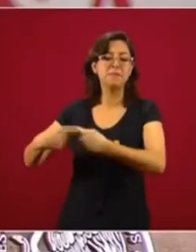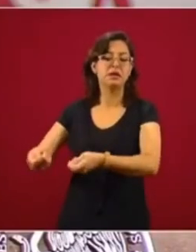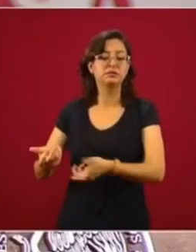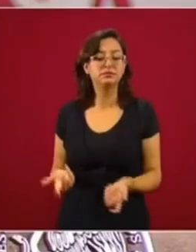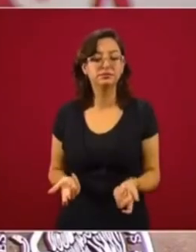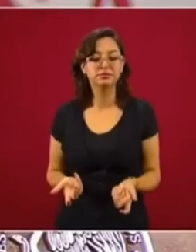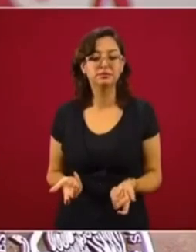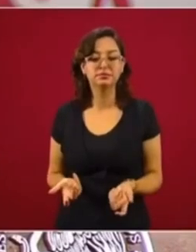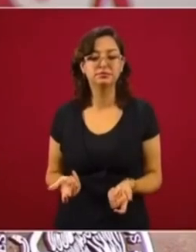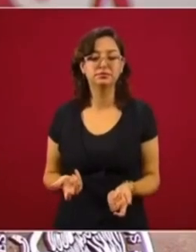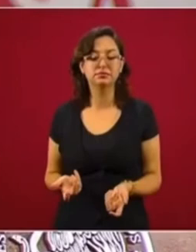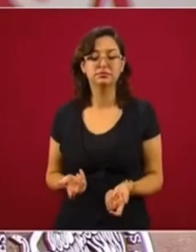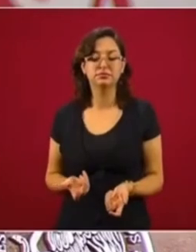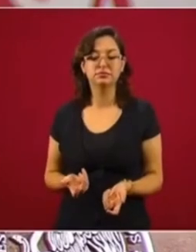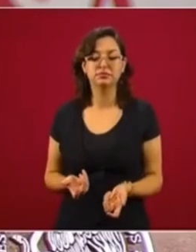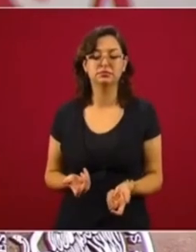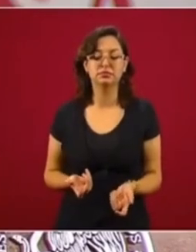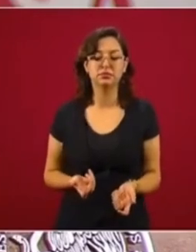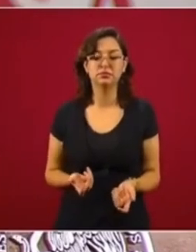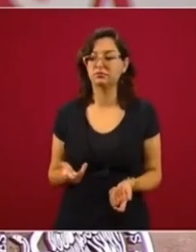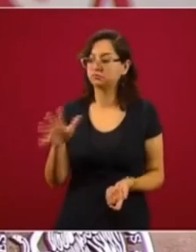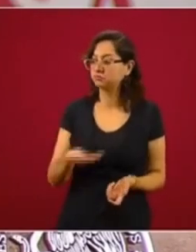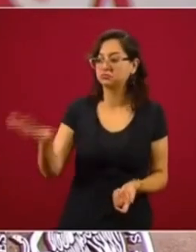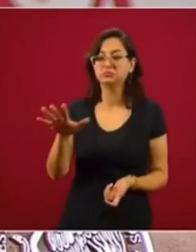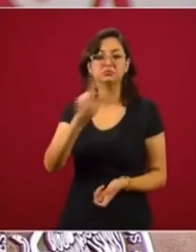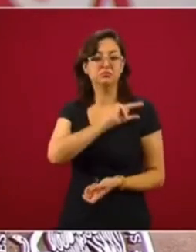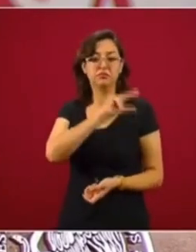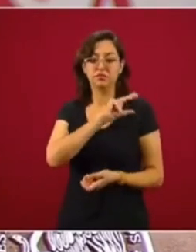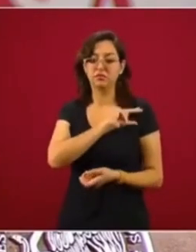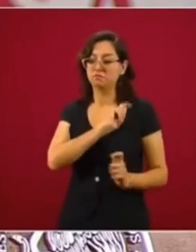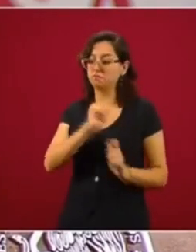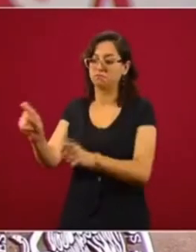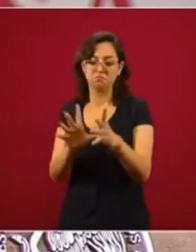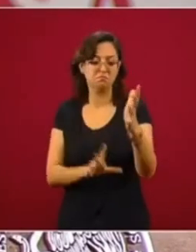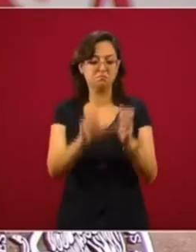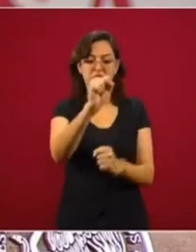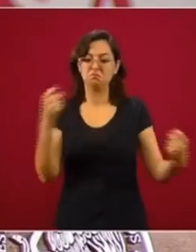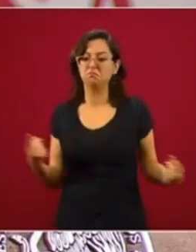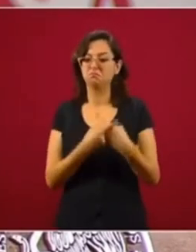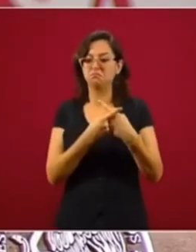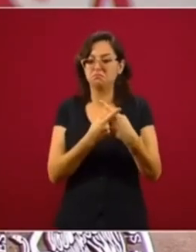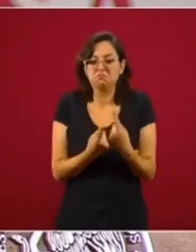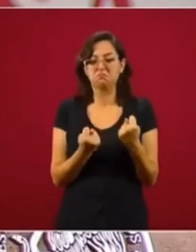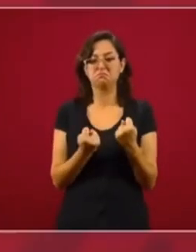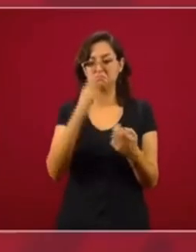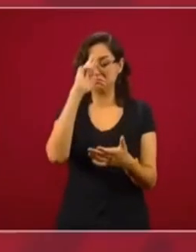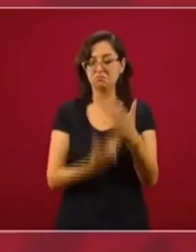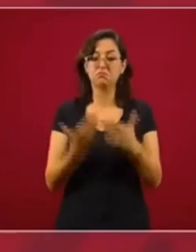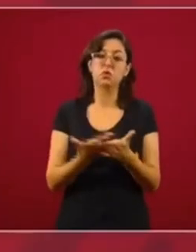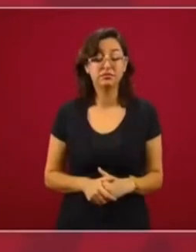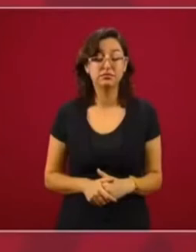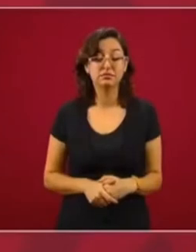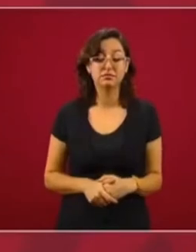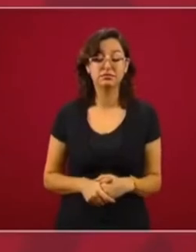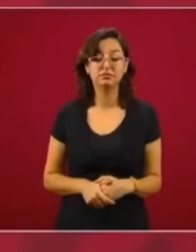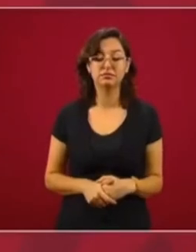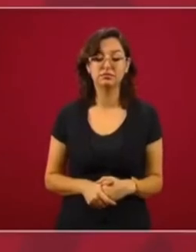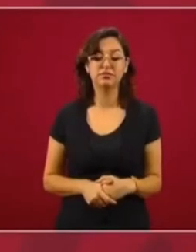la electricidad a particulares, violando la Constitución al inicio en el gobierno de Salinas.